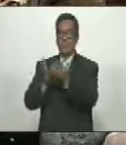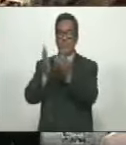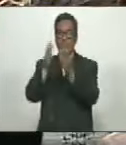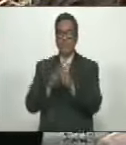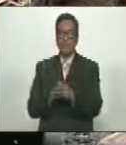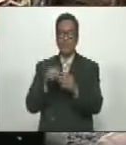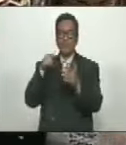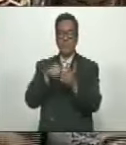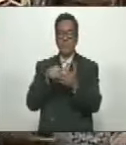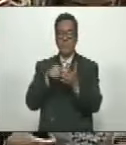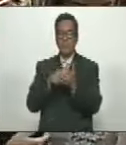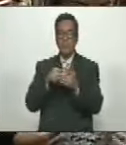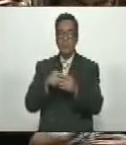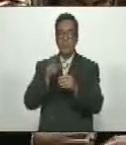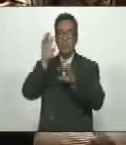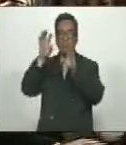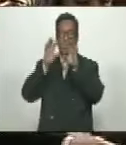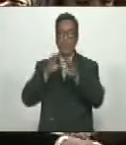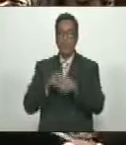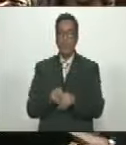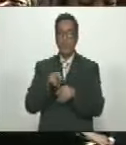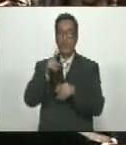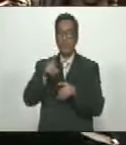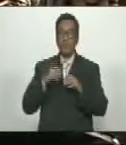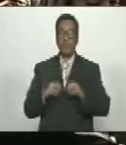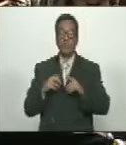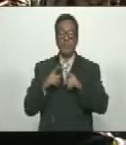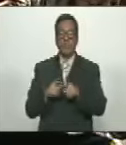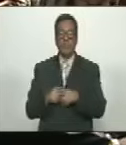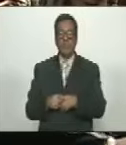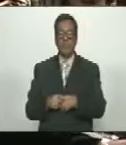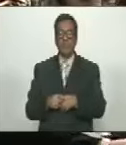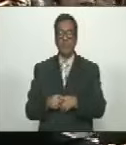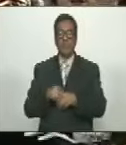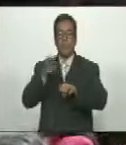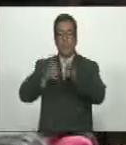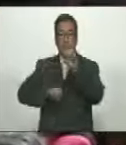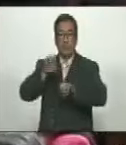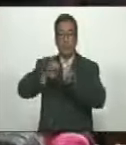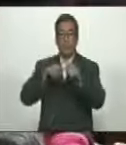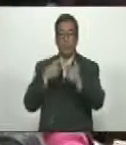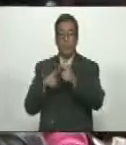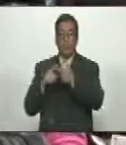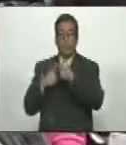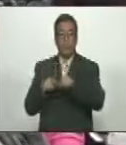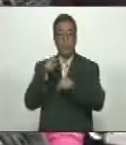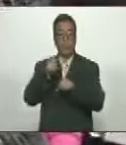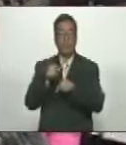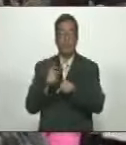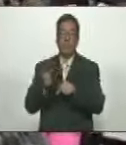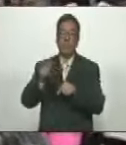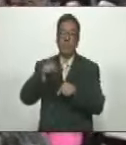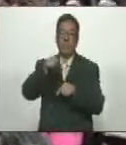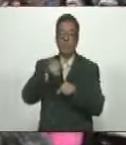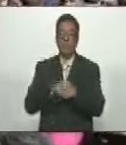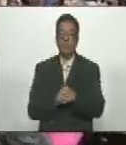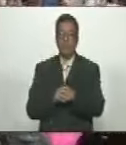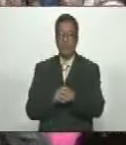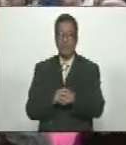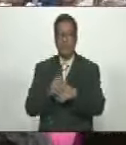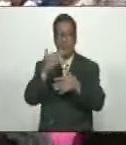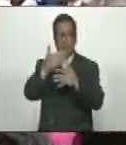de la deuda externa en ese sentido evaluamos los distintos componentes adicionales y